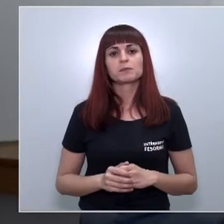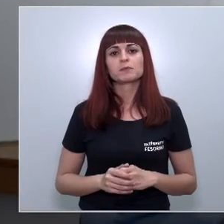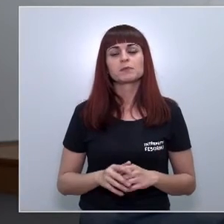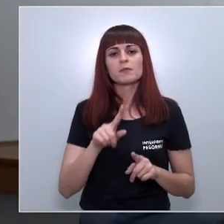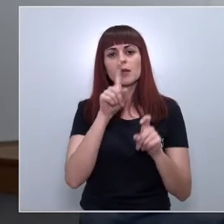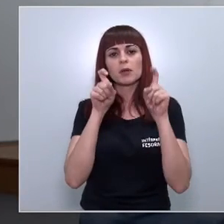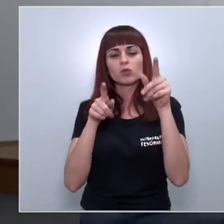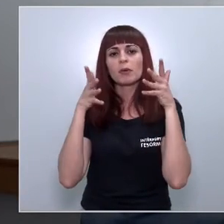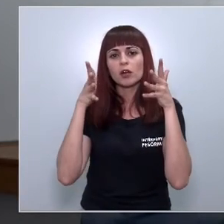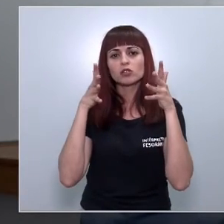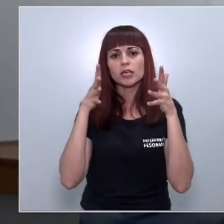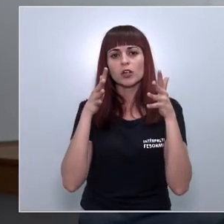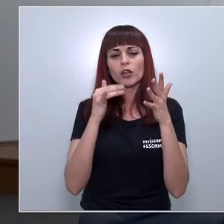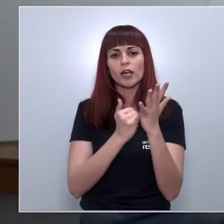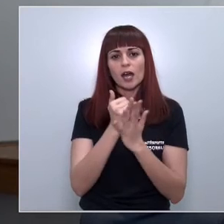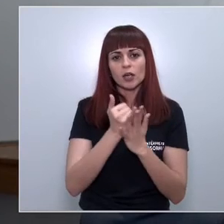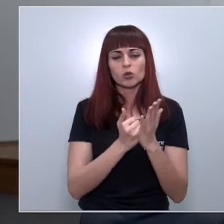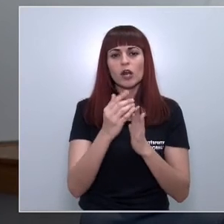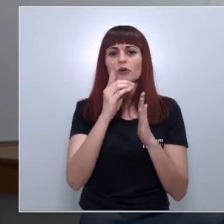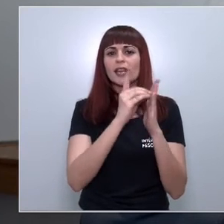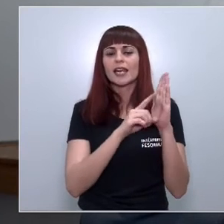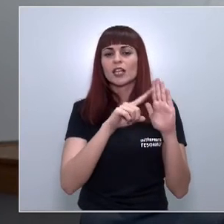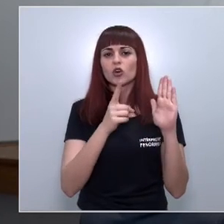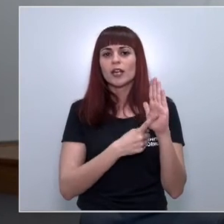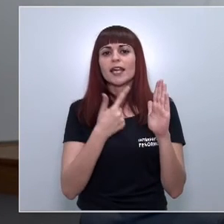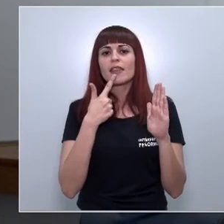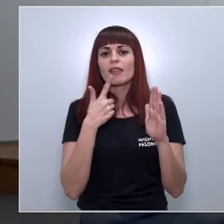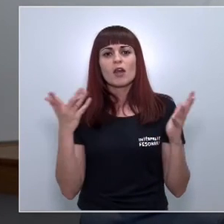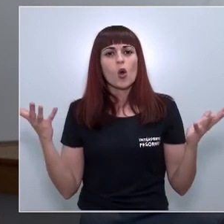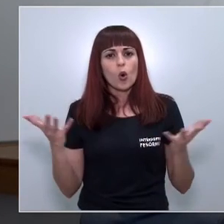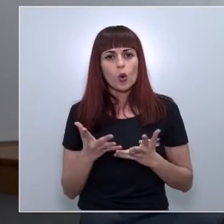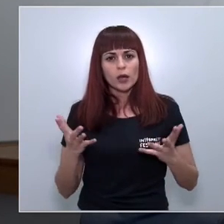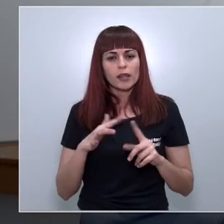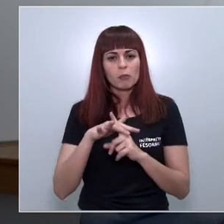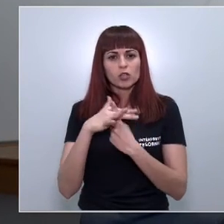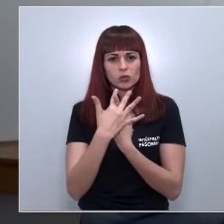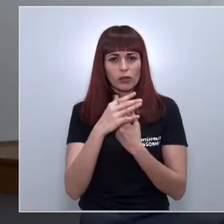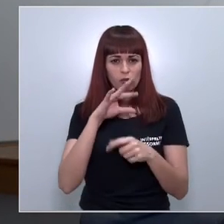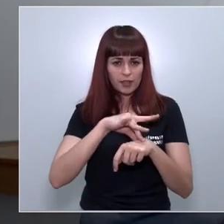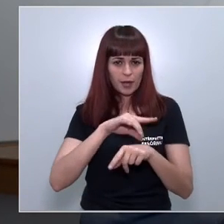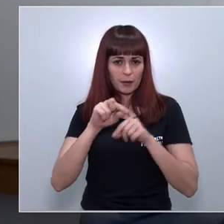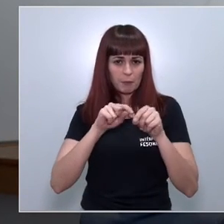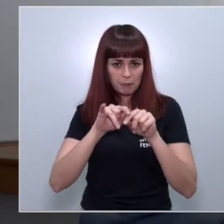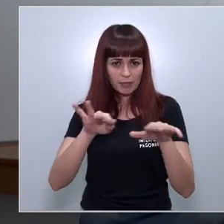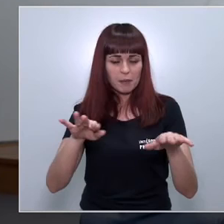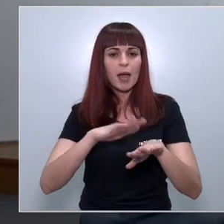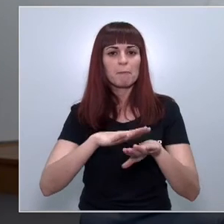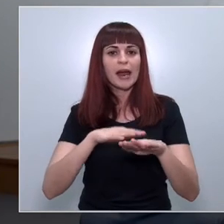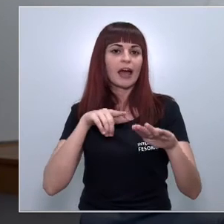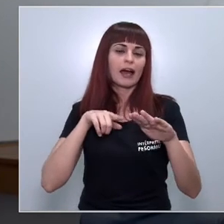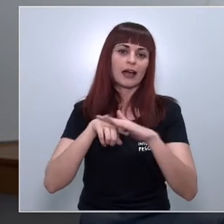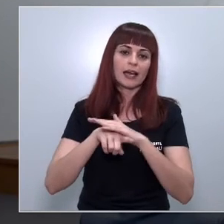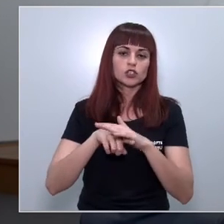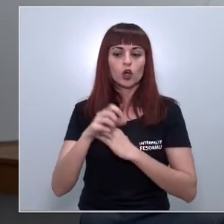Agricultura sobre el decreto ley utilizan esa fórmula por la urgencia que dicen que tienen ante esta situación de pandemia para agilizar